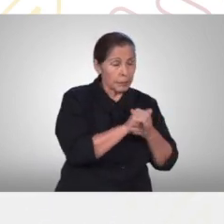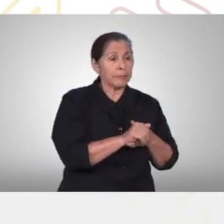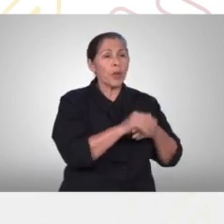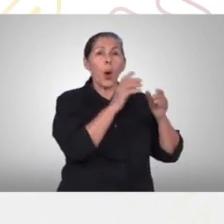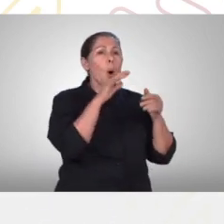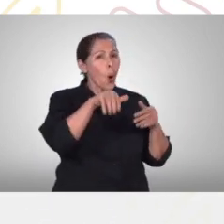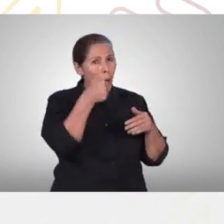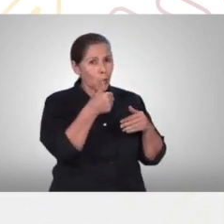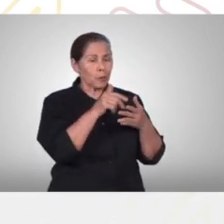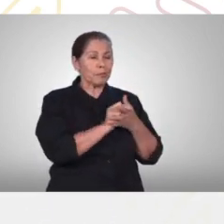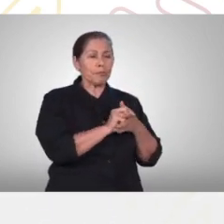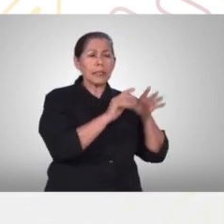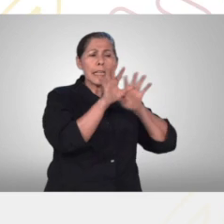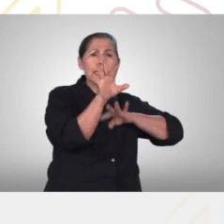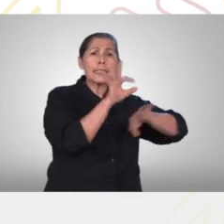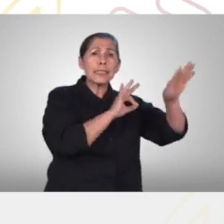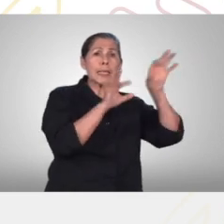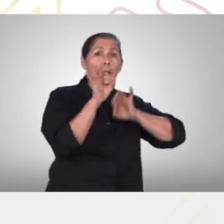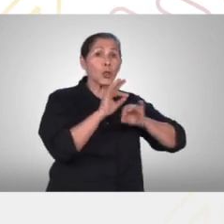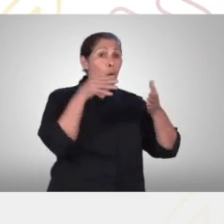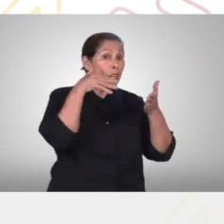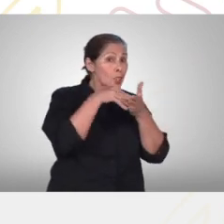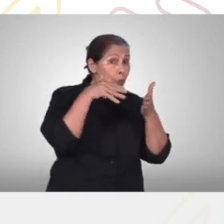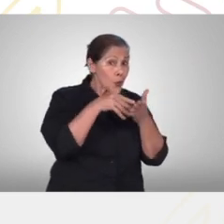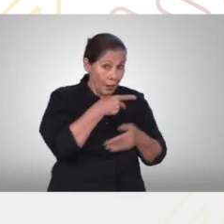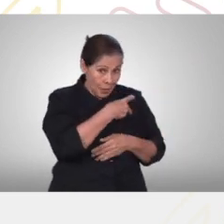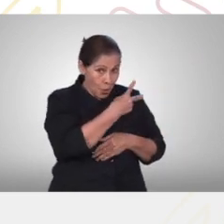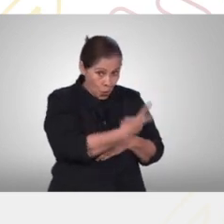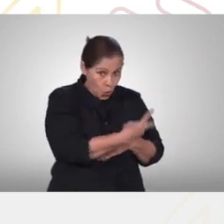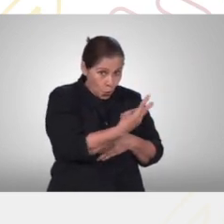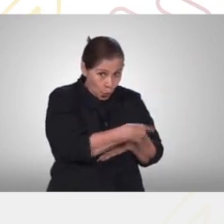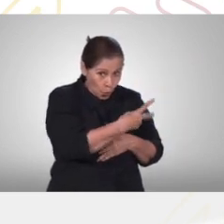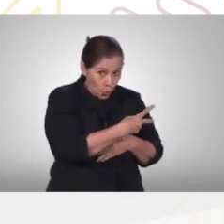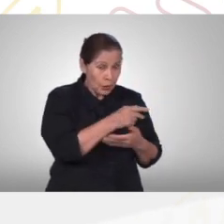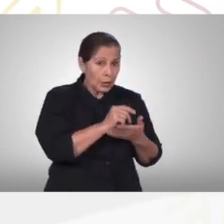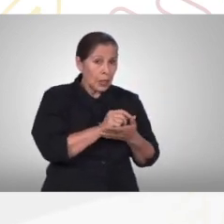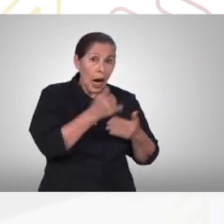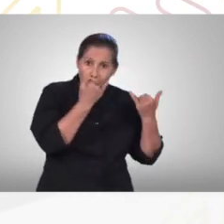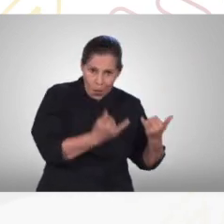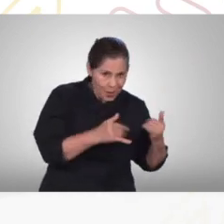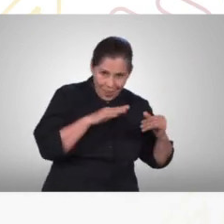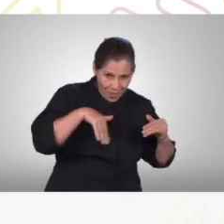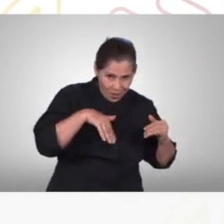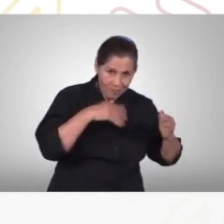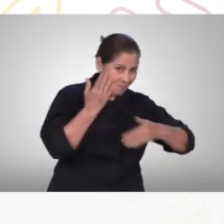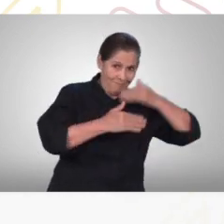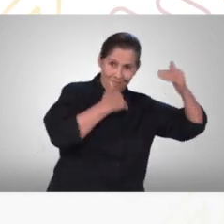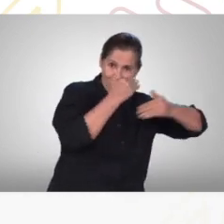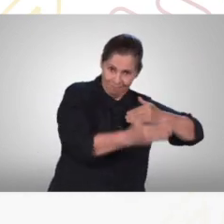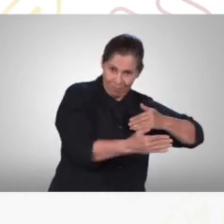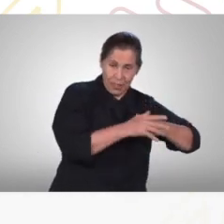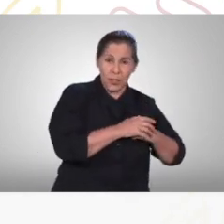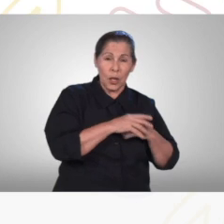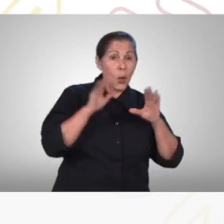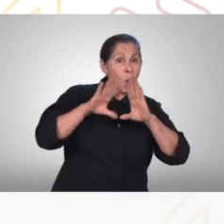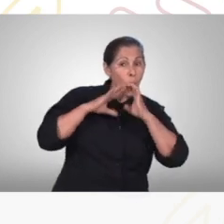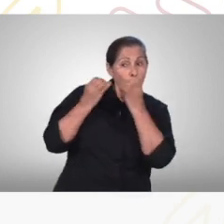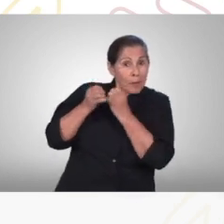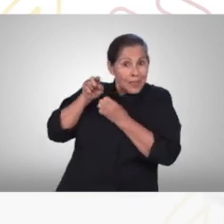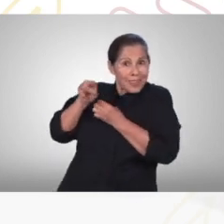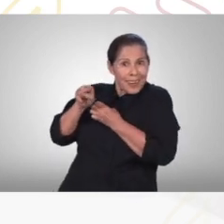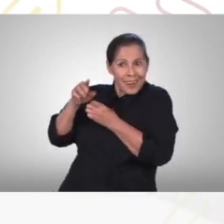estudiantiles a estas dos estructuras de gobierno universitario no se hará en este primer momento los comités